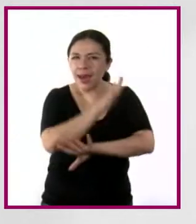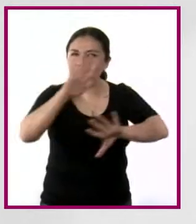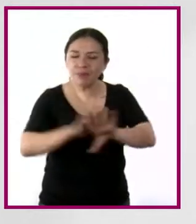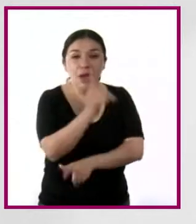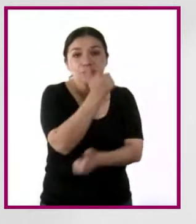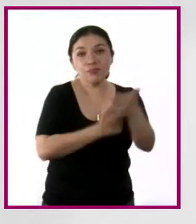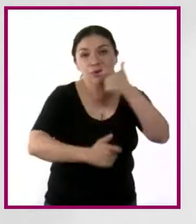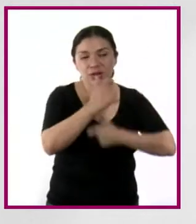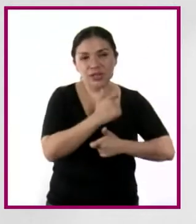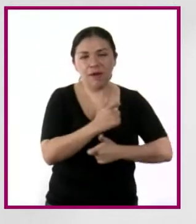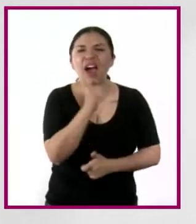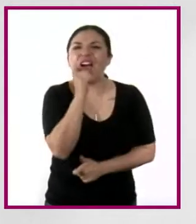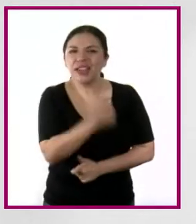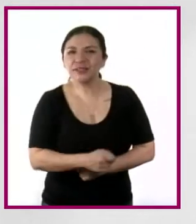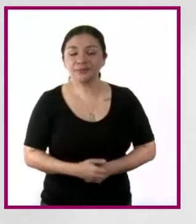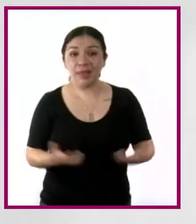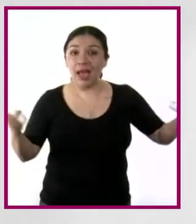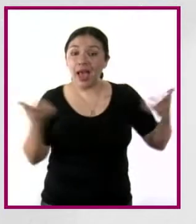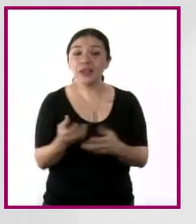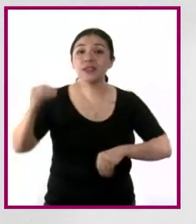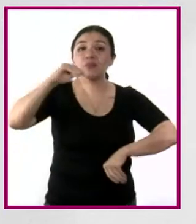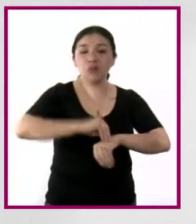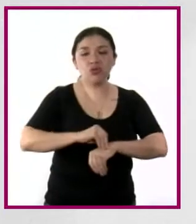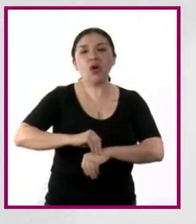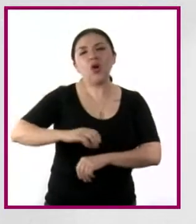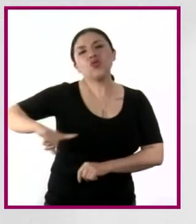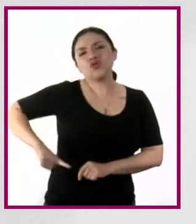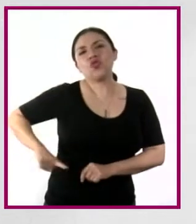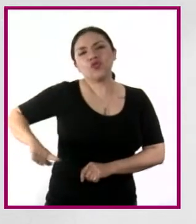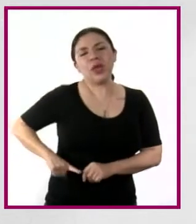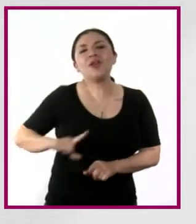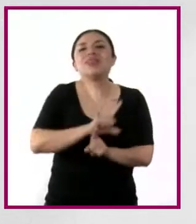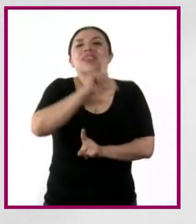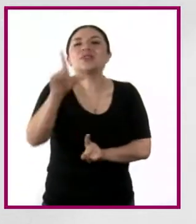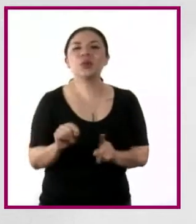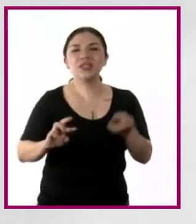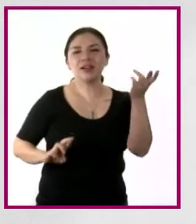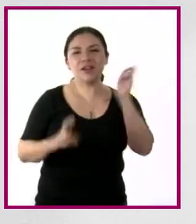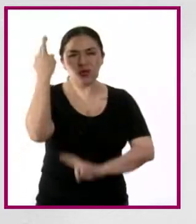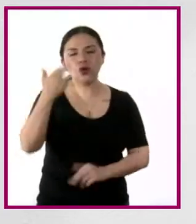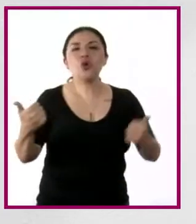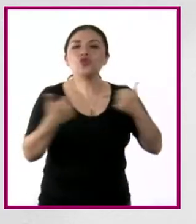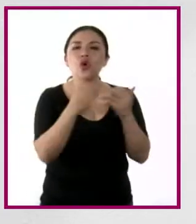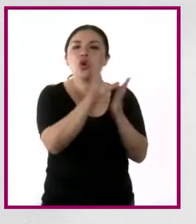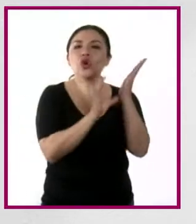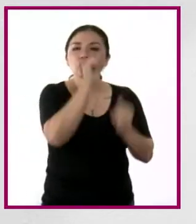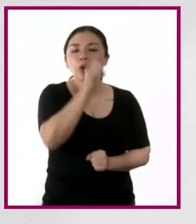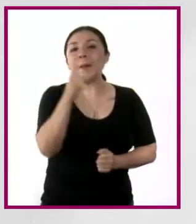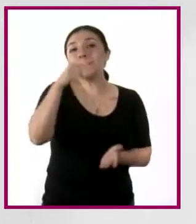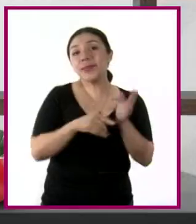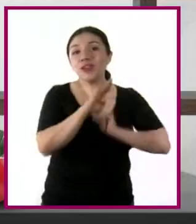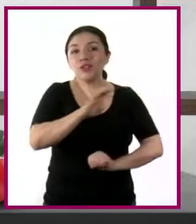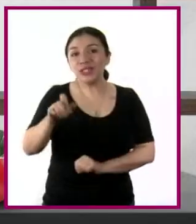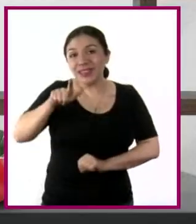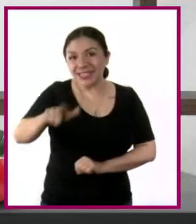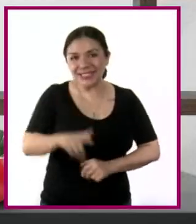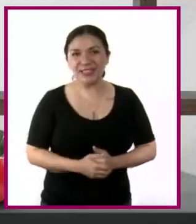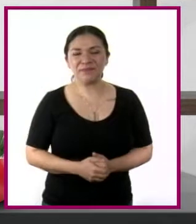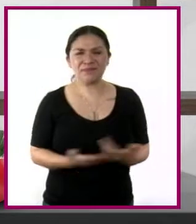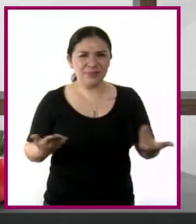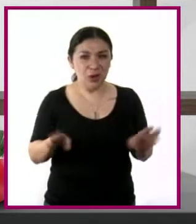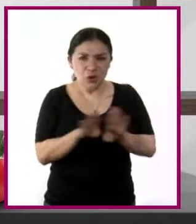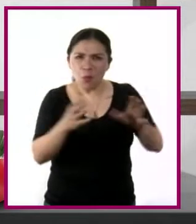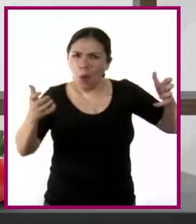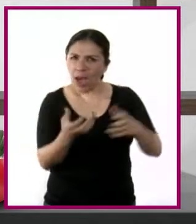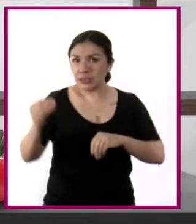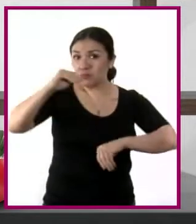económica, es decir, la creación del Estado postrevolucionario mediante la Constitución de 1917. Para lograr